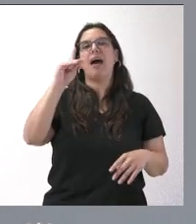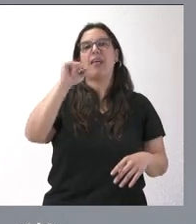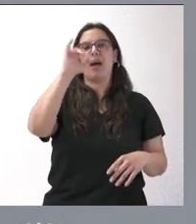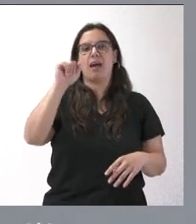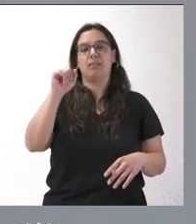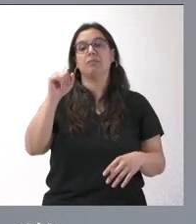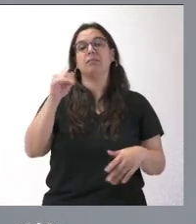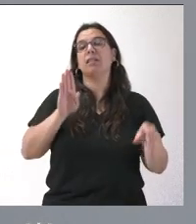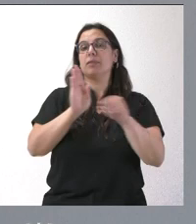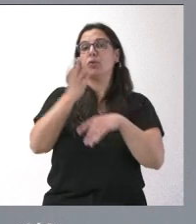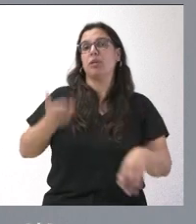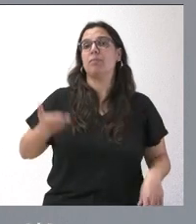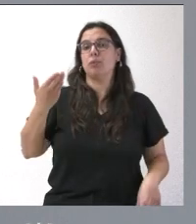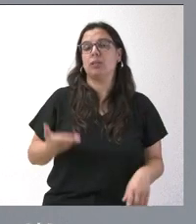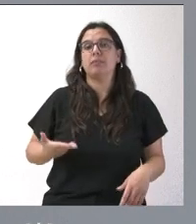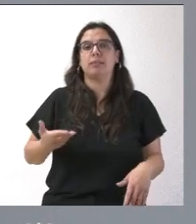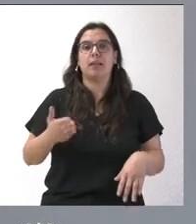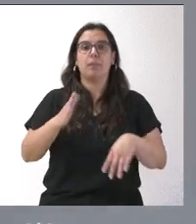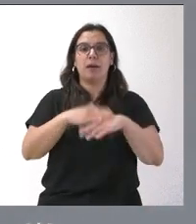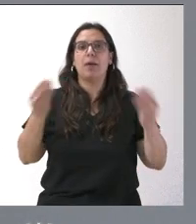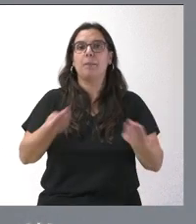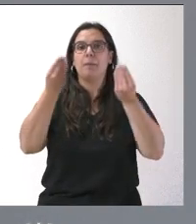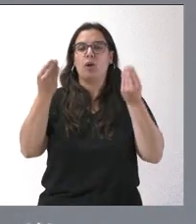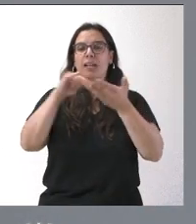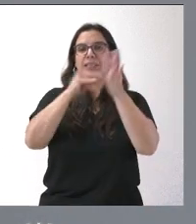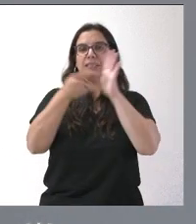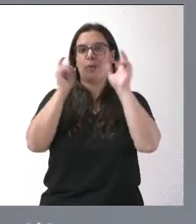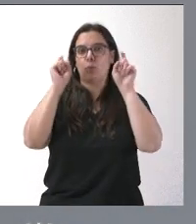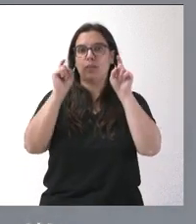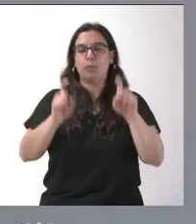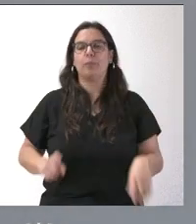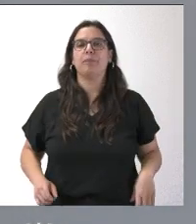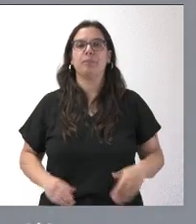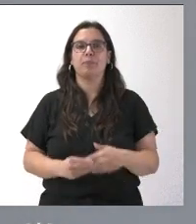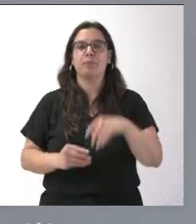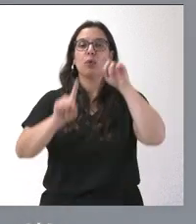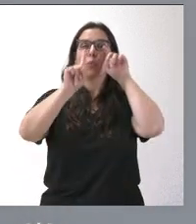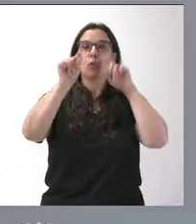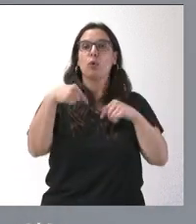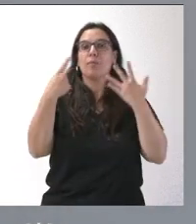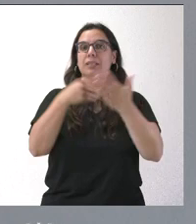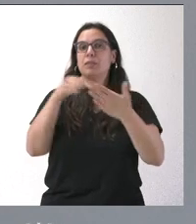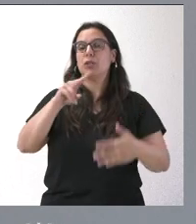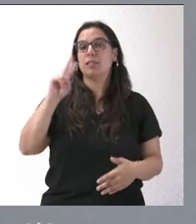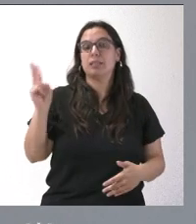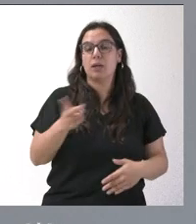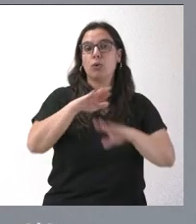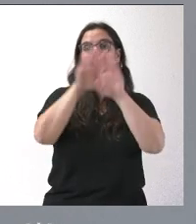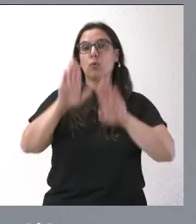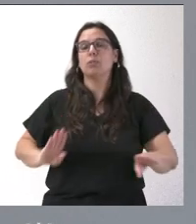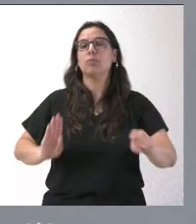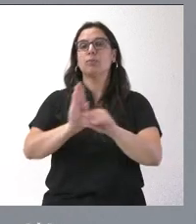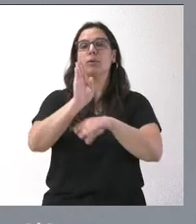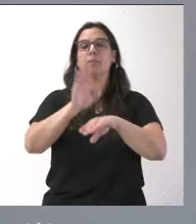y, por tanto, una inversión muy relevante desde el punto de vista de la mejora del sistema educativo. 1,6 millones de euros, por último, es lo que destinamos a